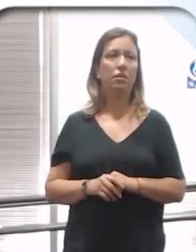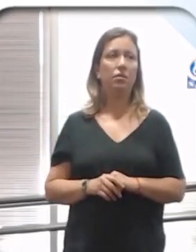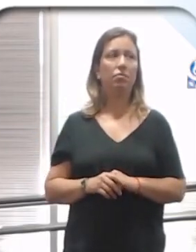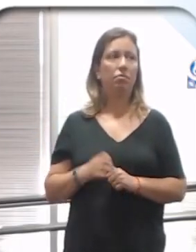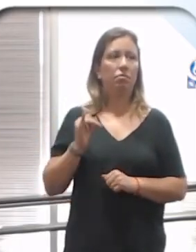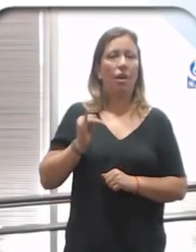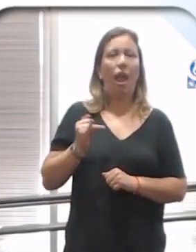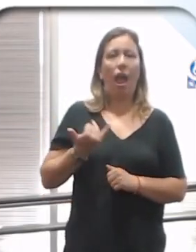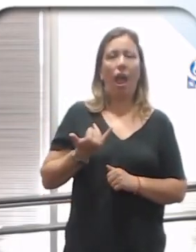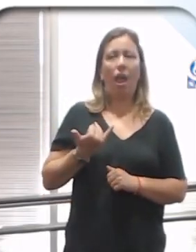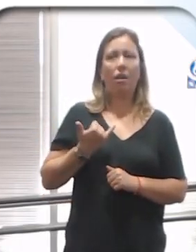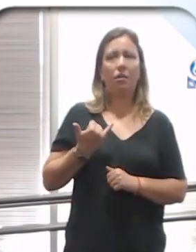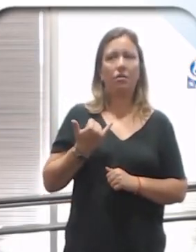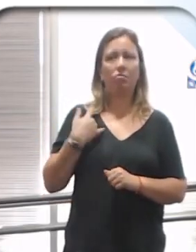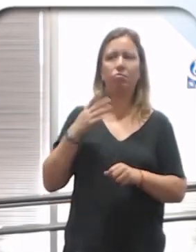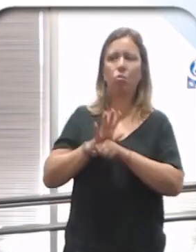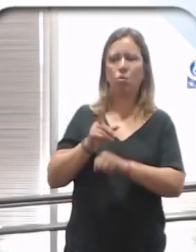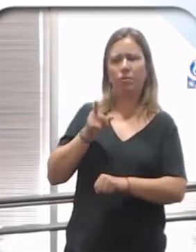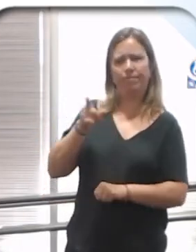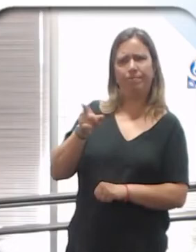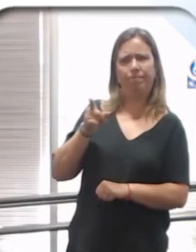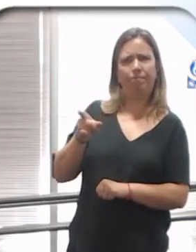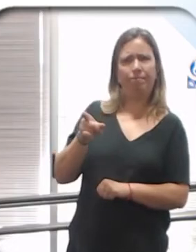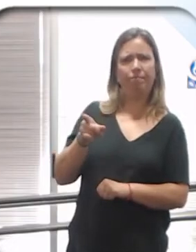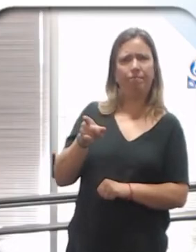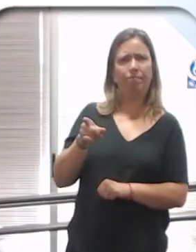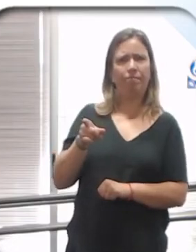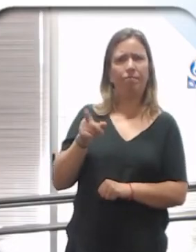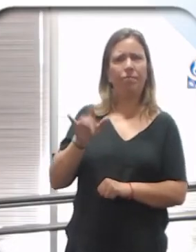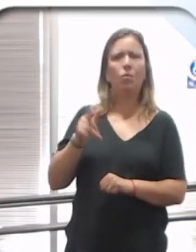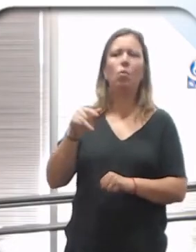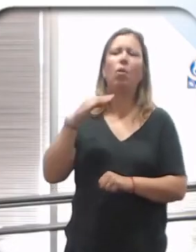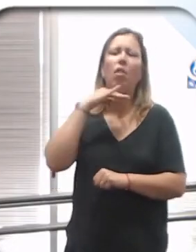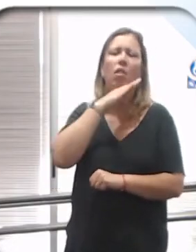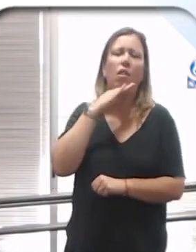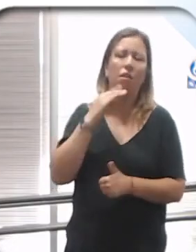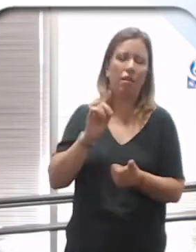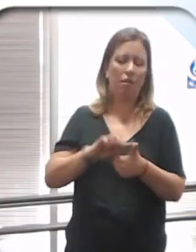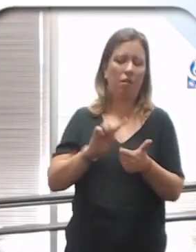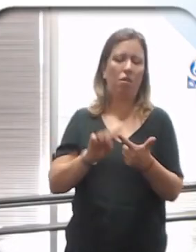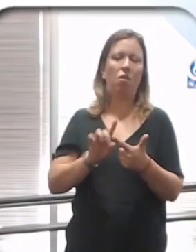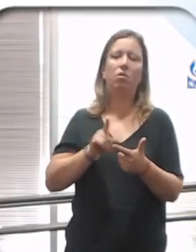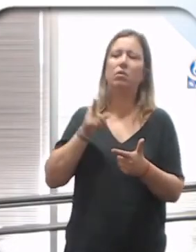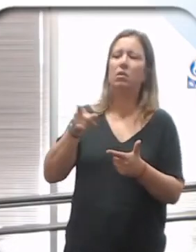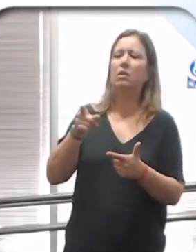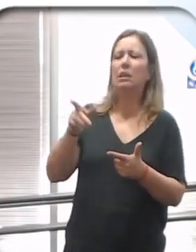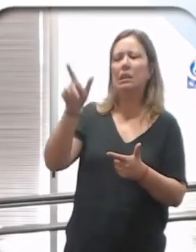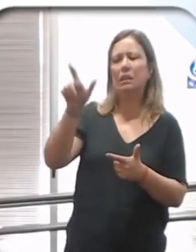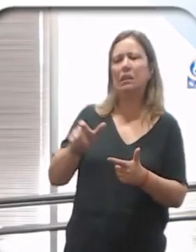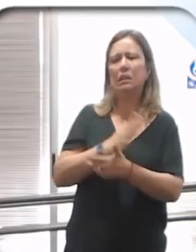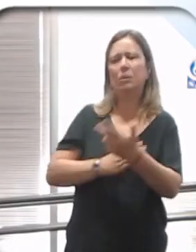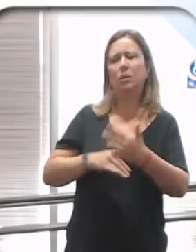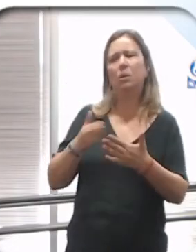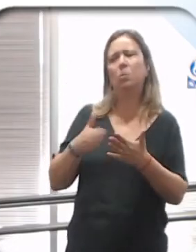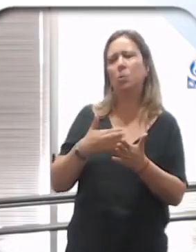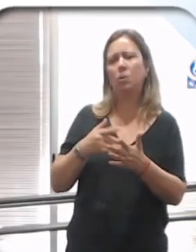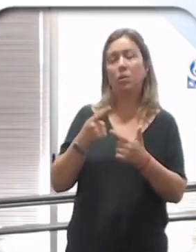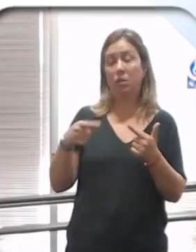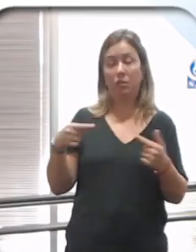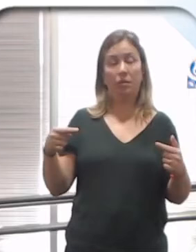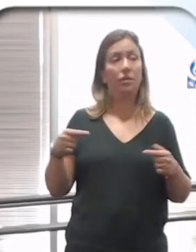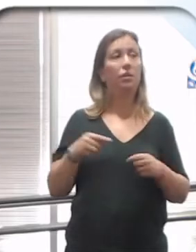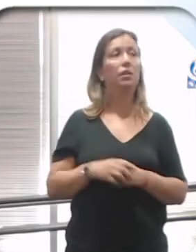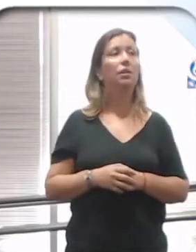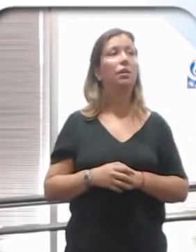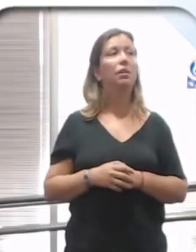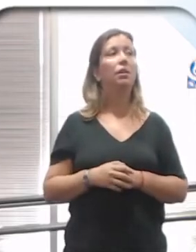tienen como esta mirada acusatoria sobre, en esta cosa de infantilizar al otro, a la otra, o a la persona,